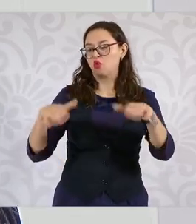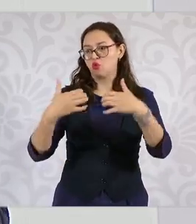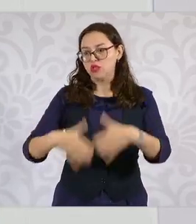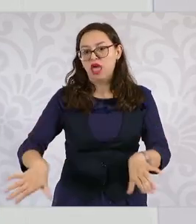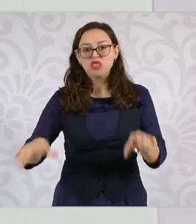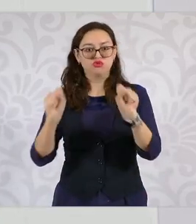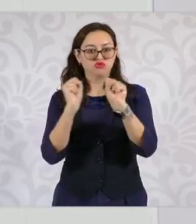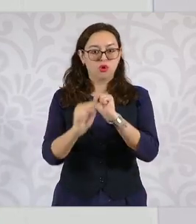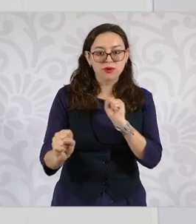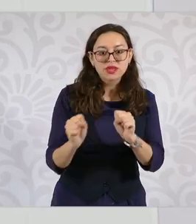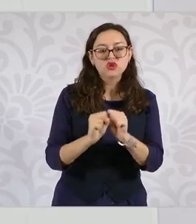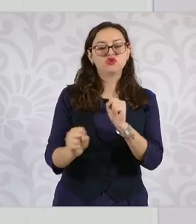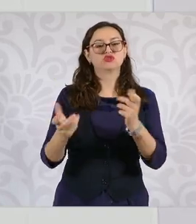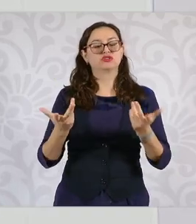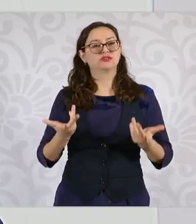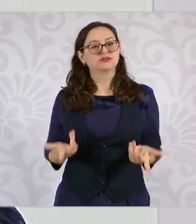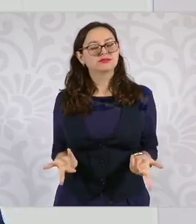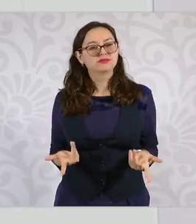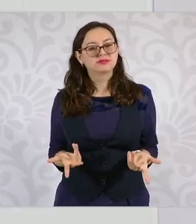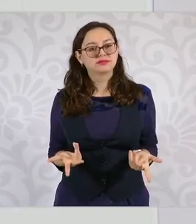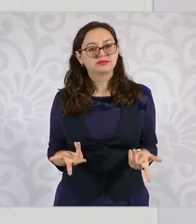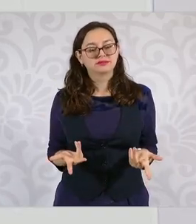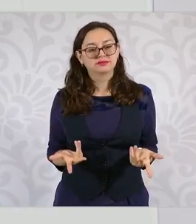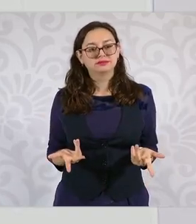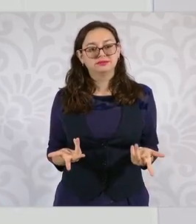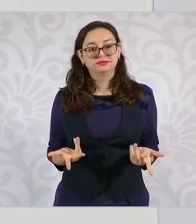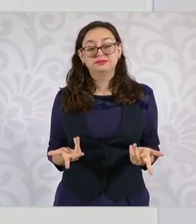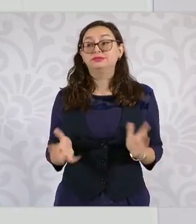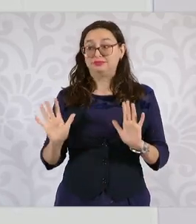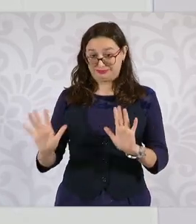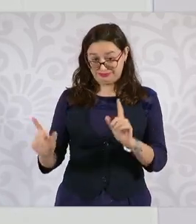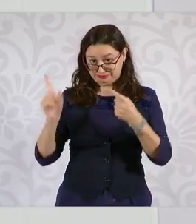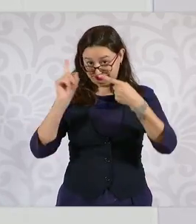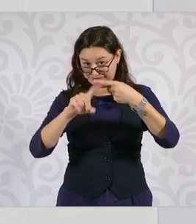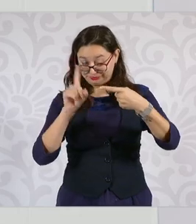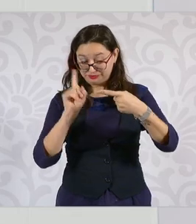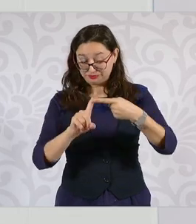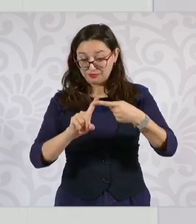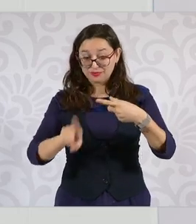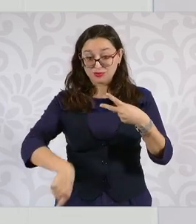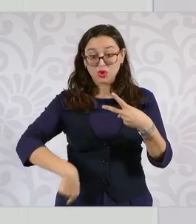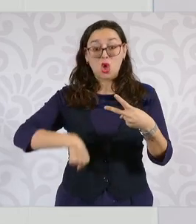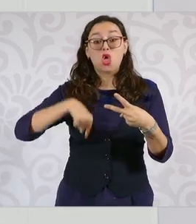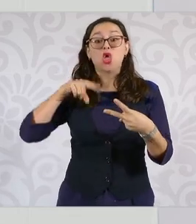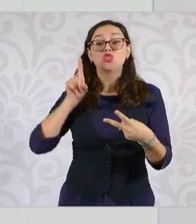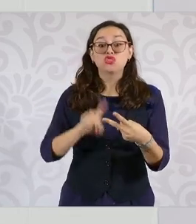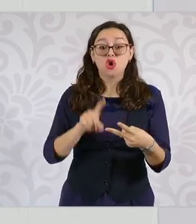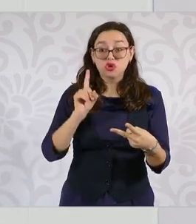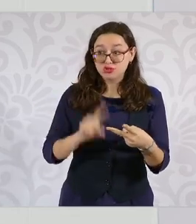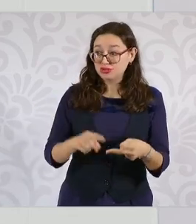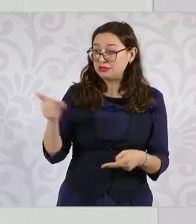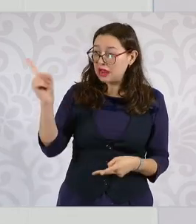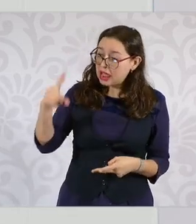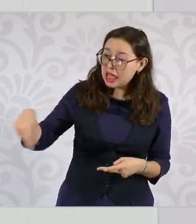Si a eso le agregamos todas las arbitrariedades que se han cometido